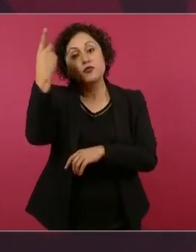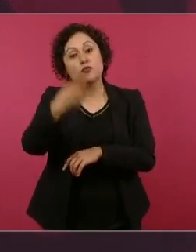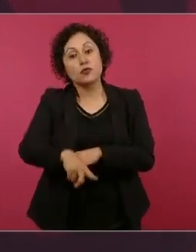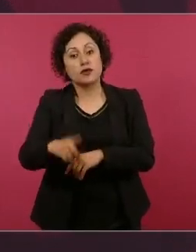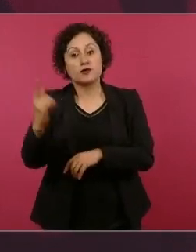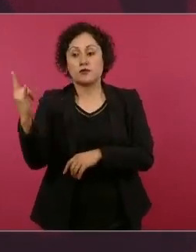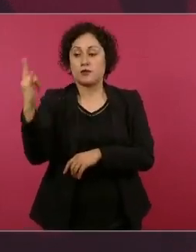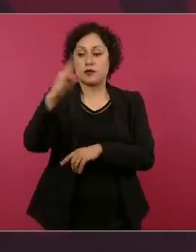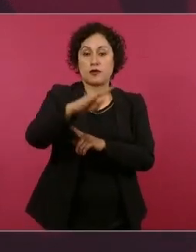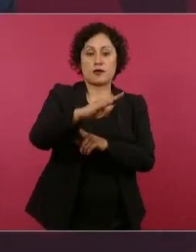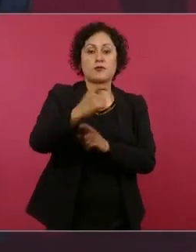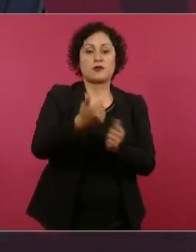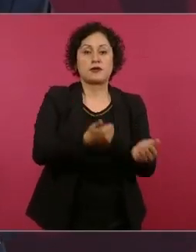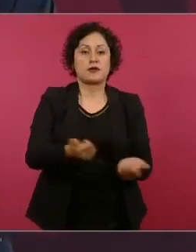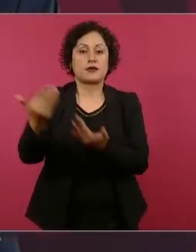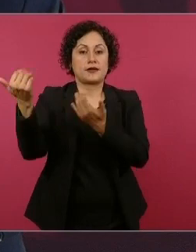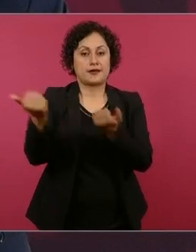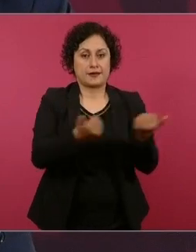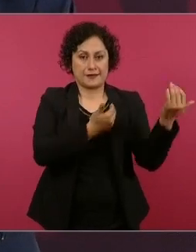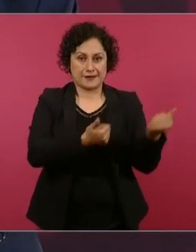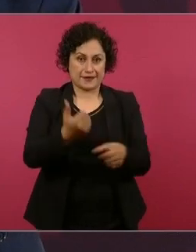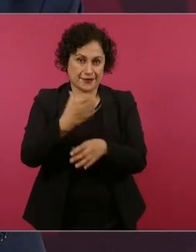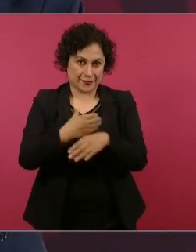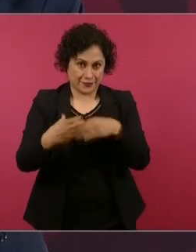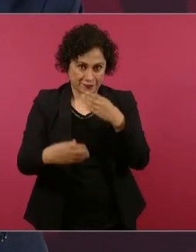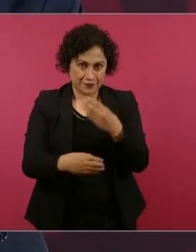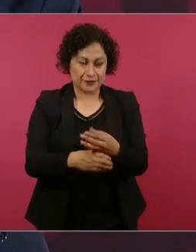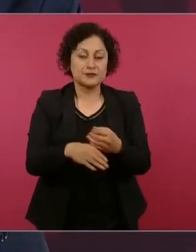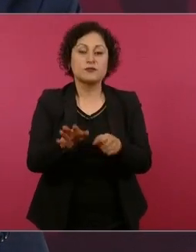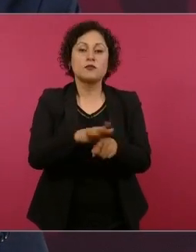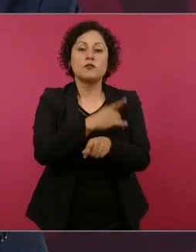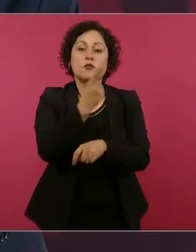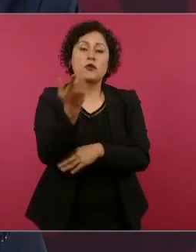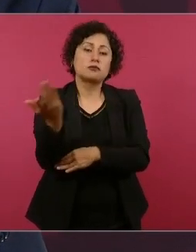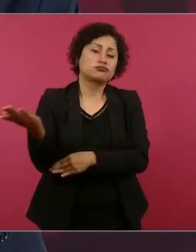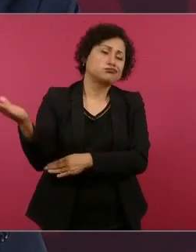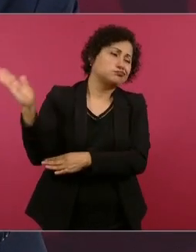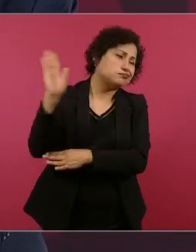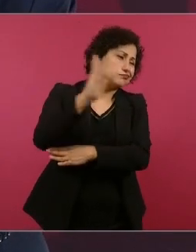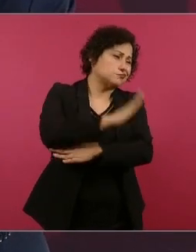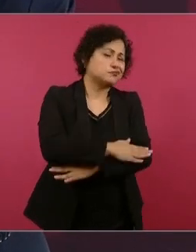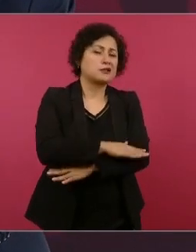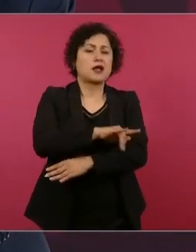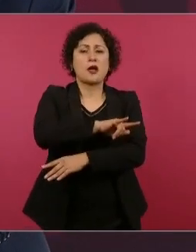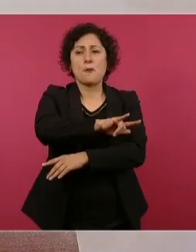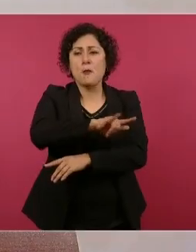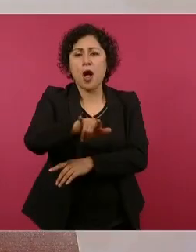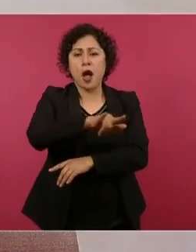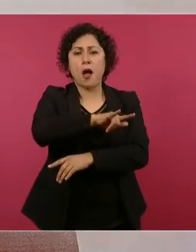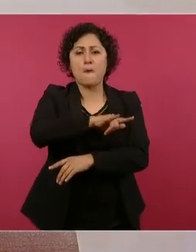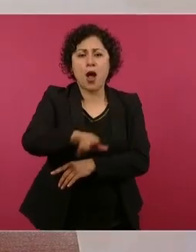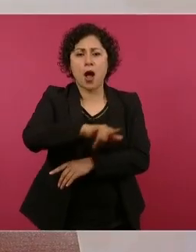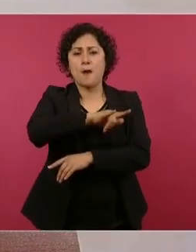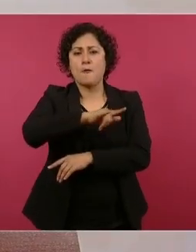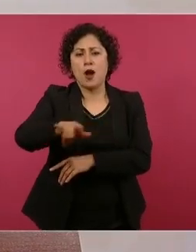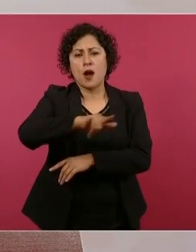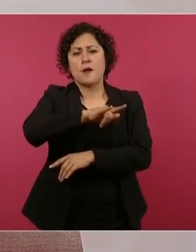están llegando día y noche y no hay ninguna limitación.